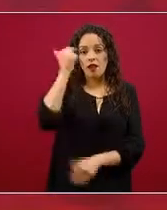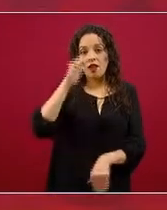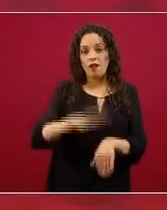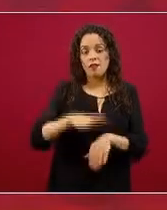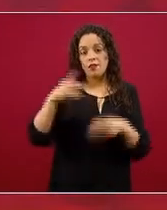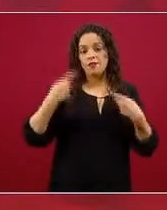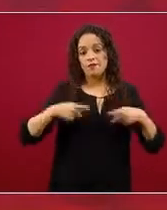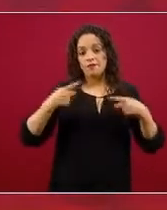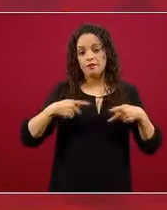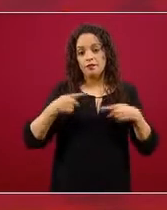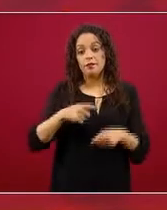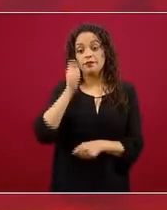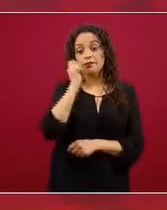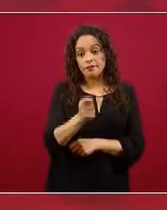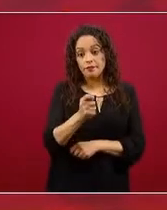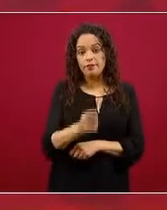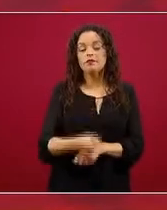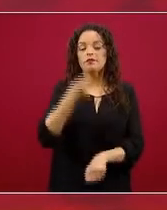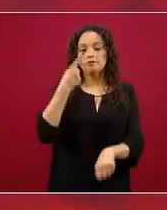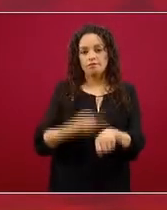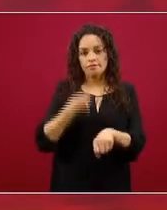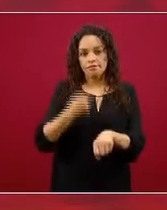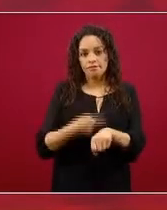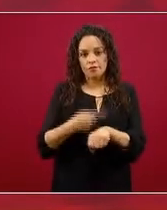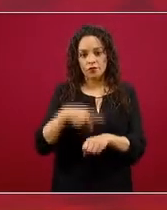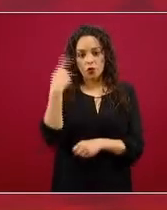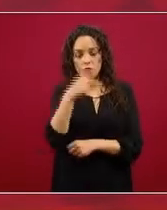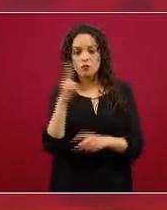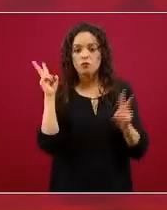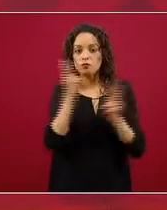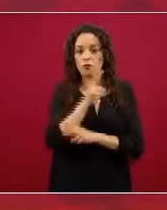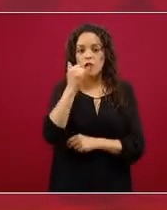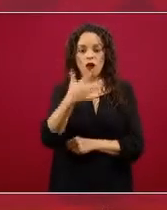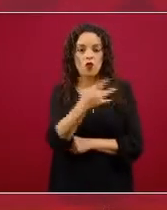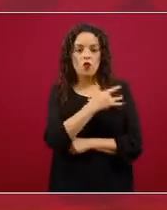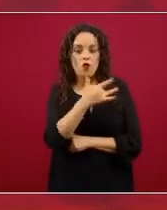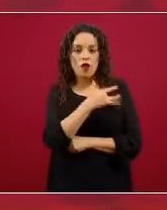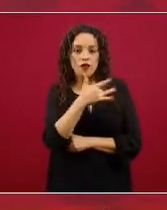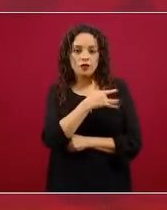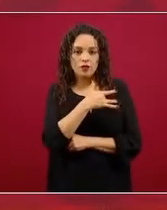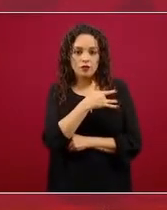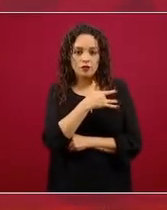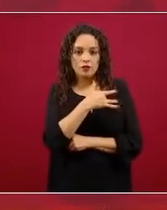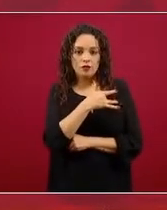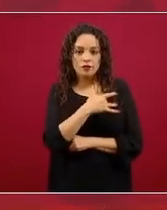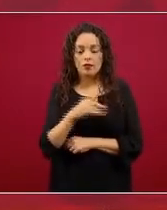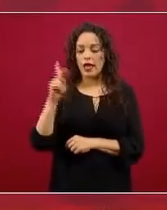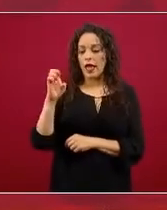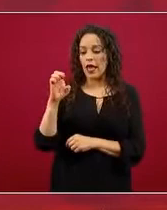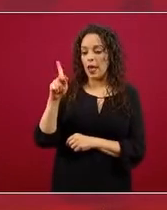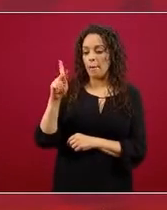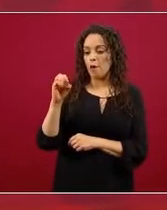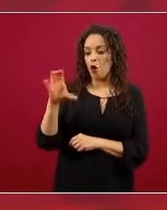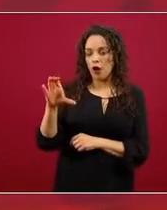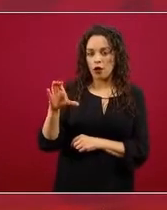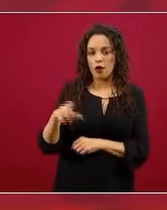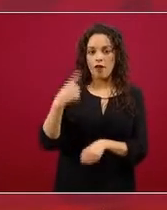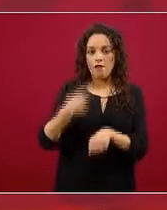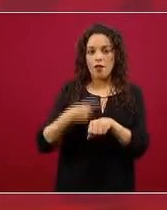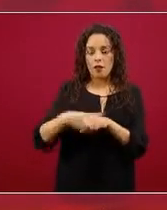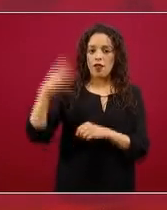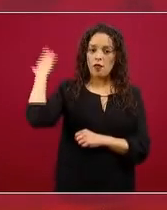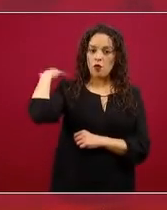que padecen enfermedades respiratorias crónicas y enfermedades cardíacas crónicas. Personas con EPOC, enfermedad pulmonar